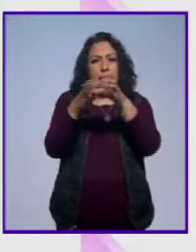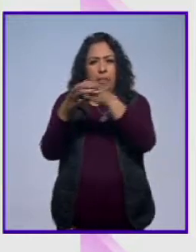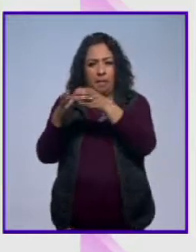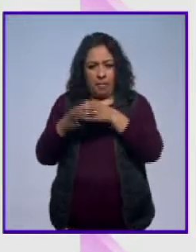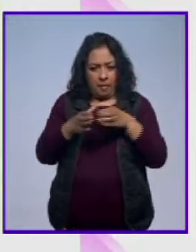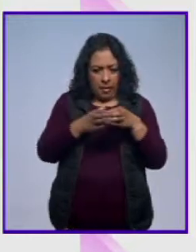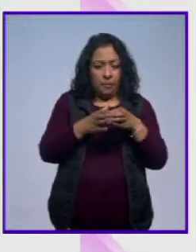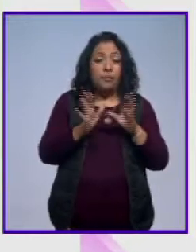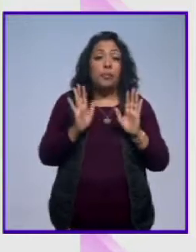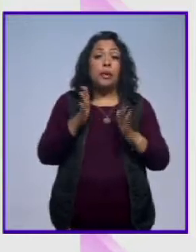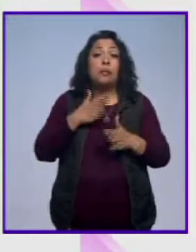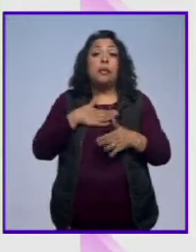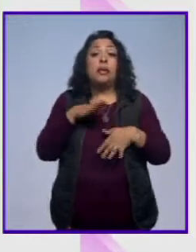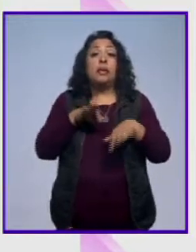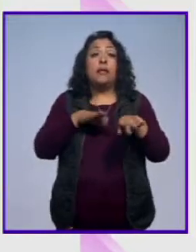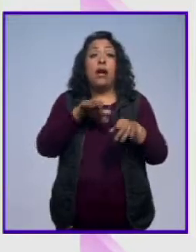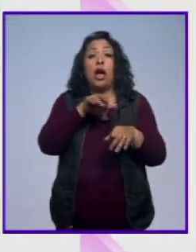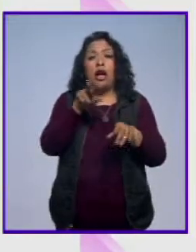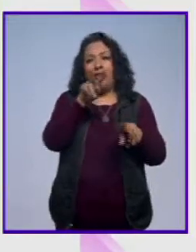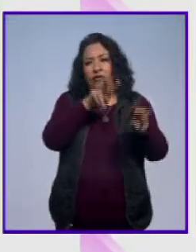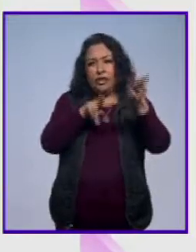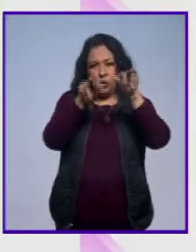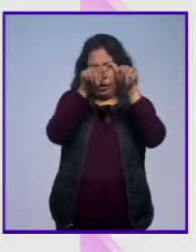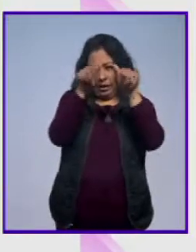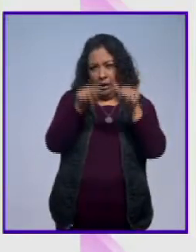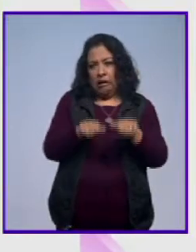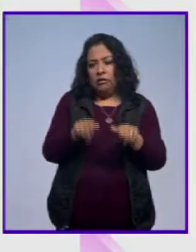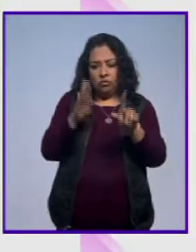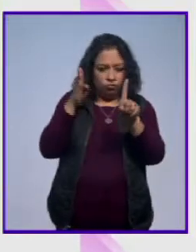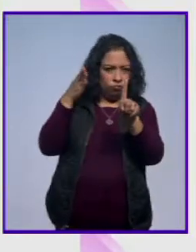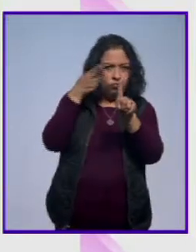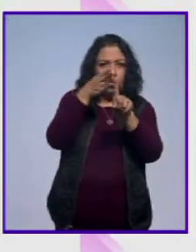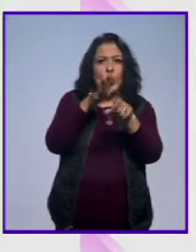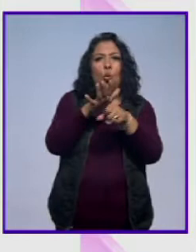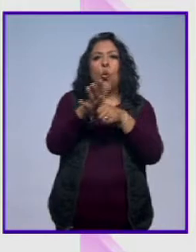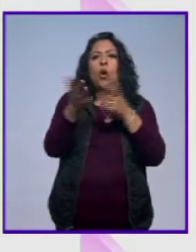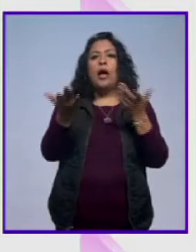pero pues mi trabajo en las artes visuales se ha centrado